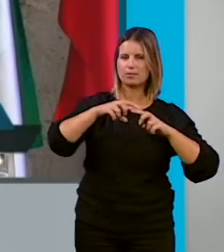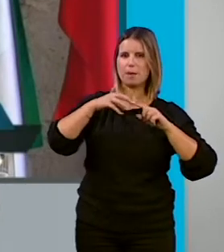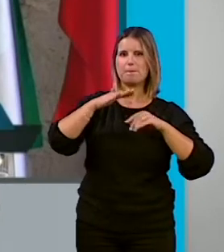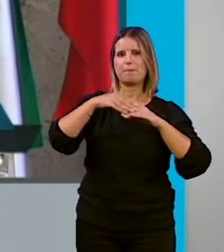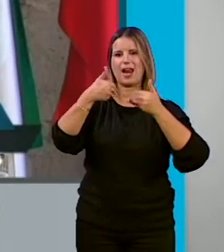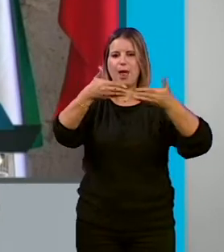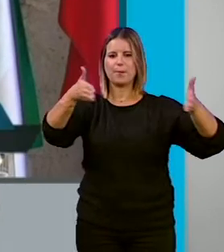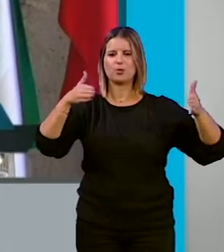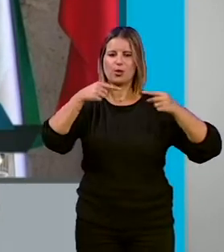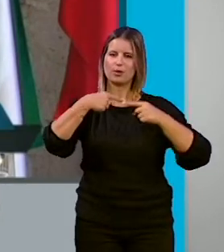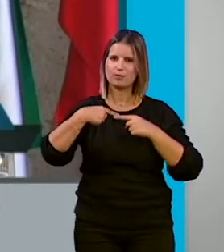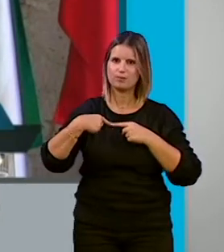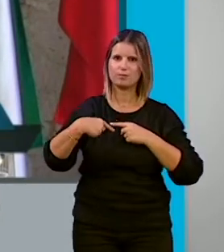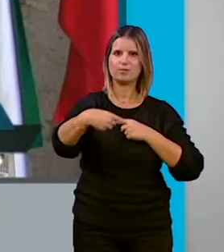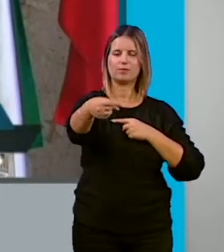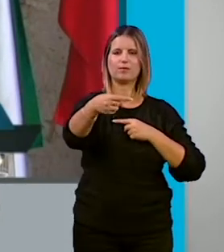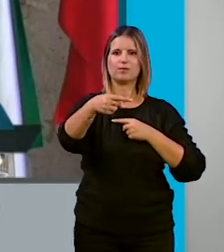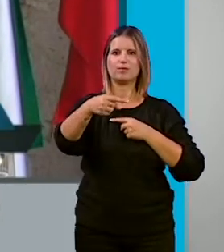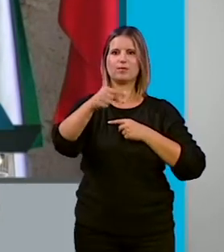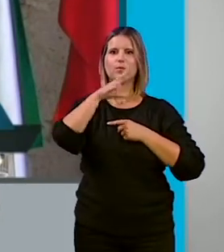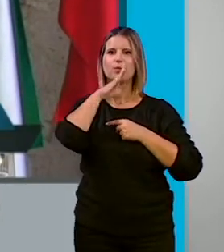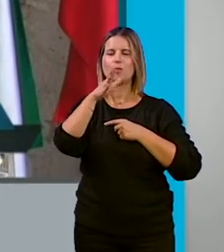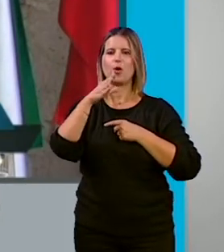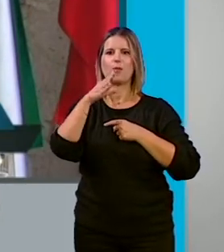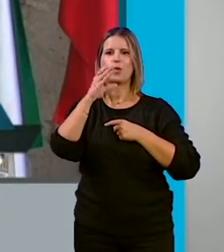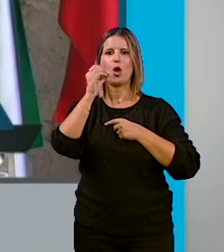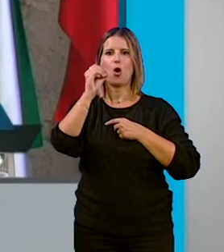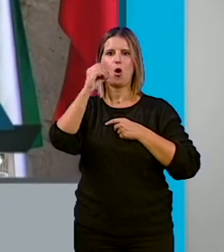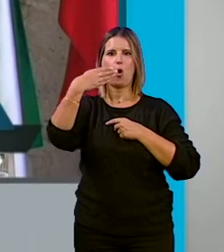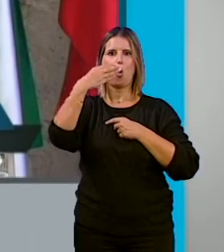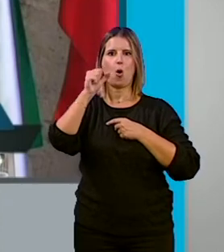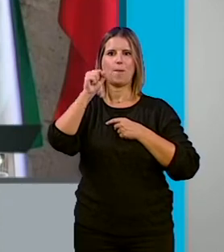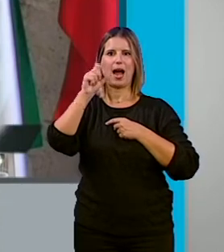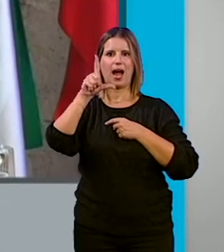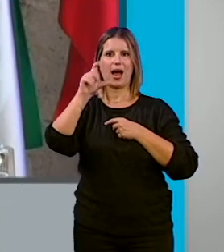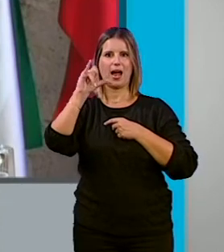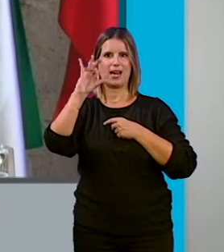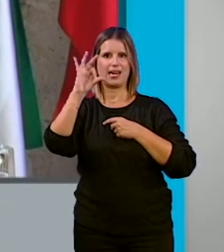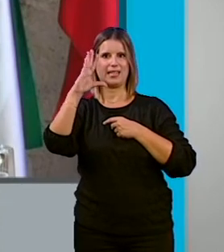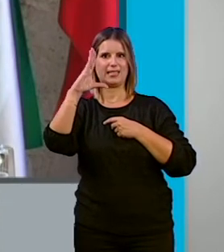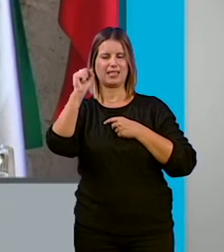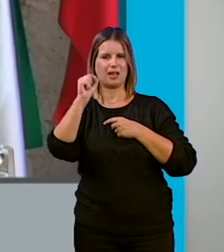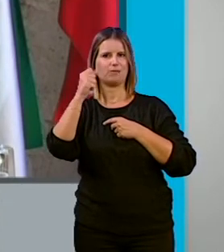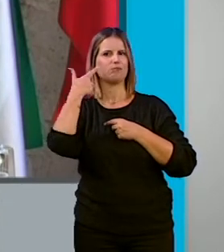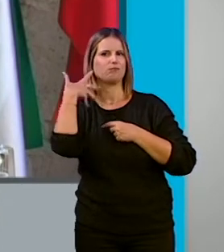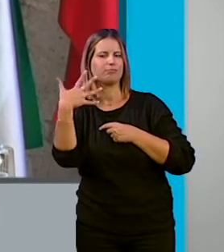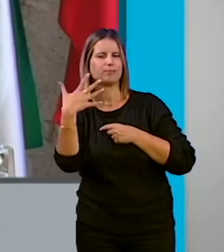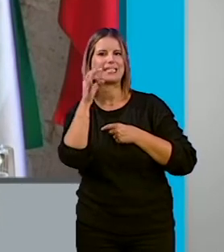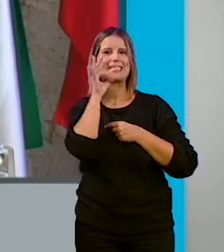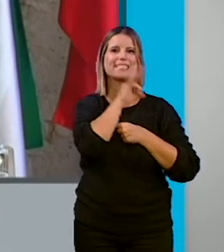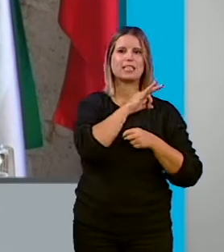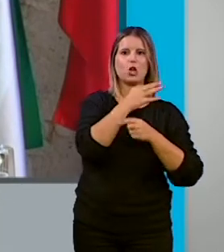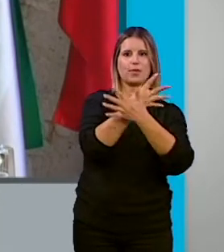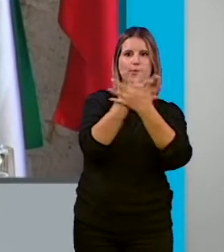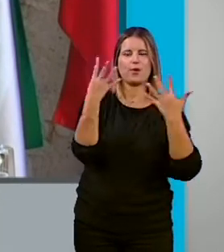de la exposición, en cómo la odalisca se convirtió en un tema clave que recorre los siglos XIX y XX,